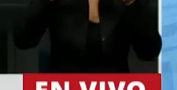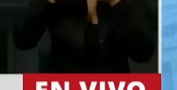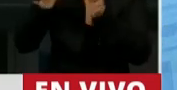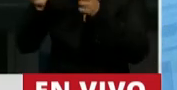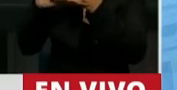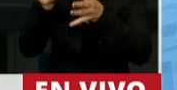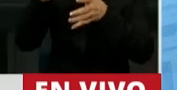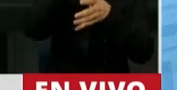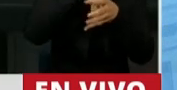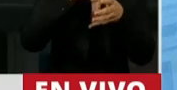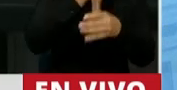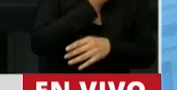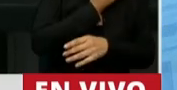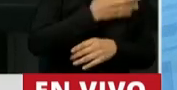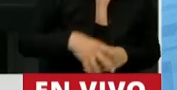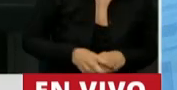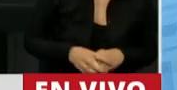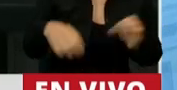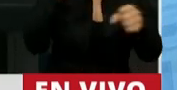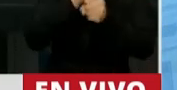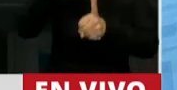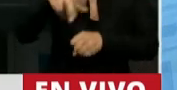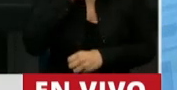Santa Fe. Todavía no pasó.